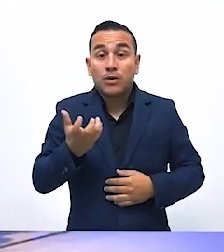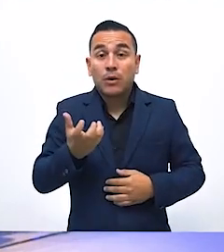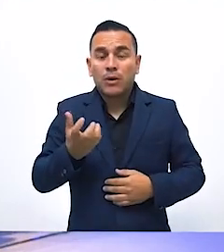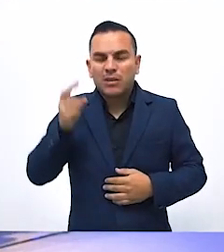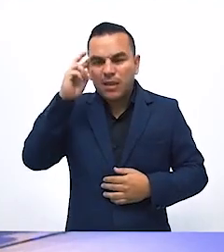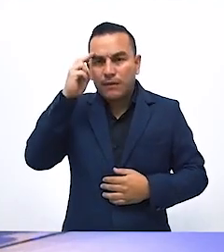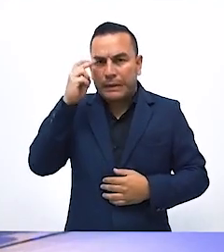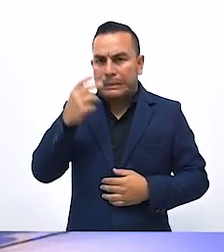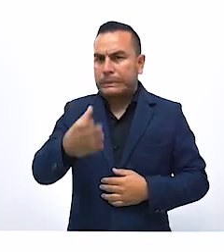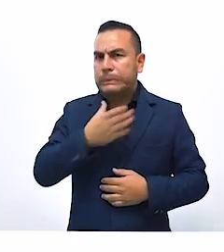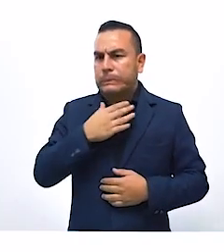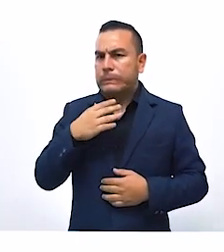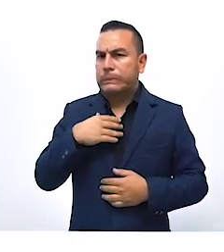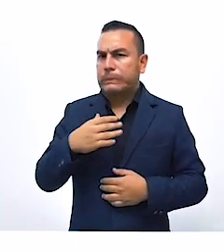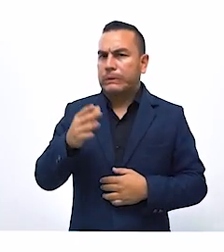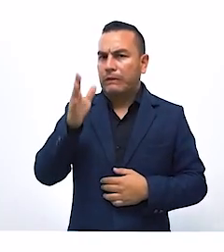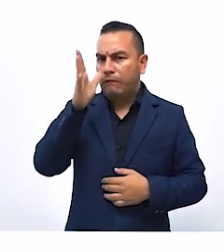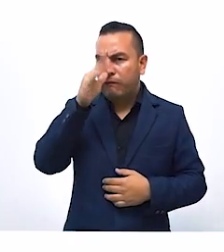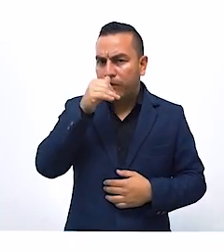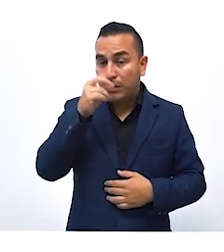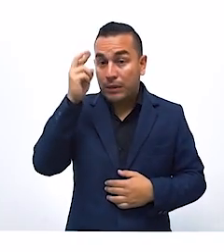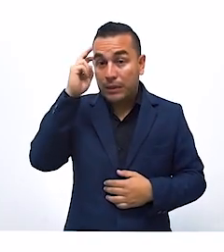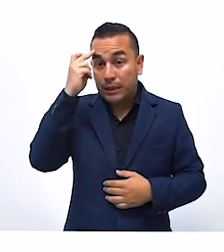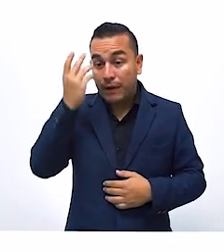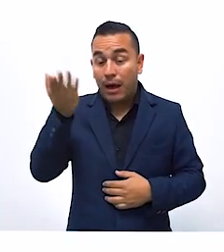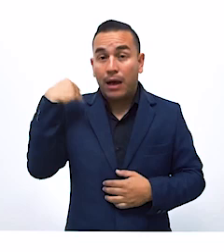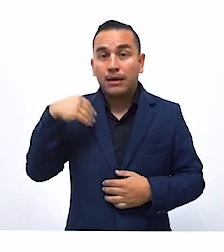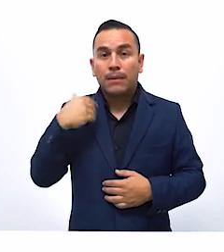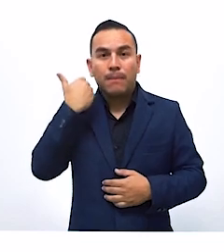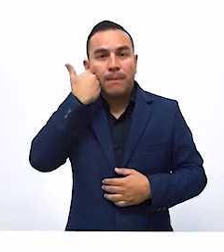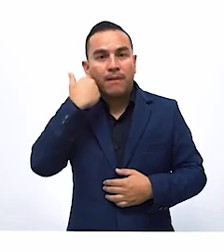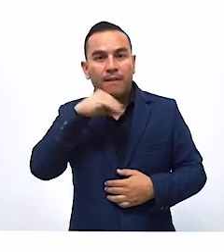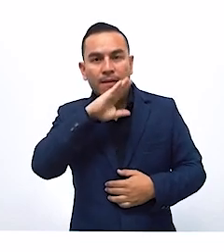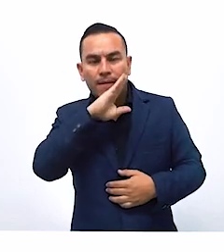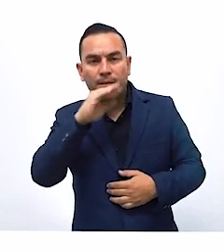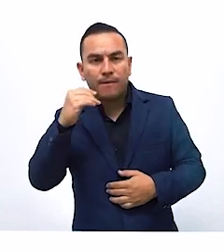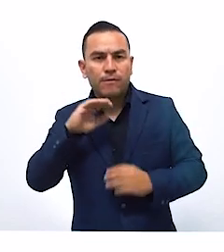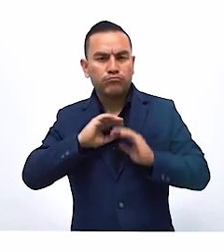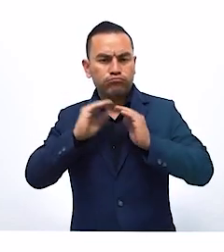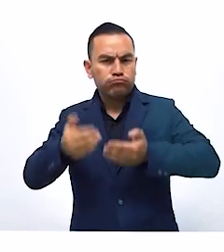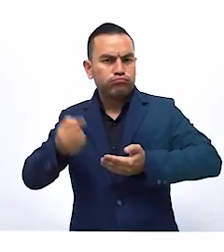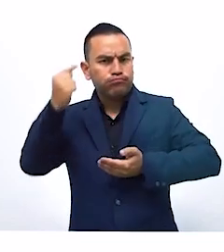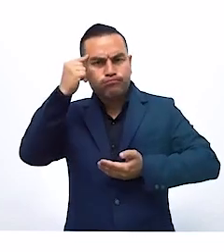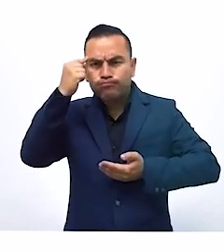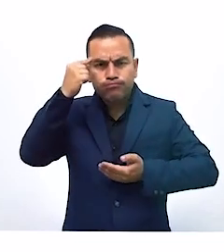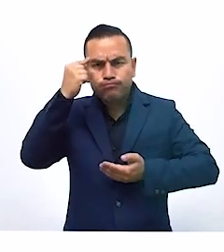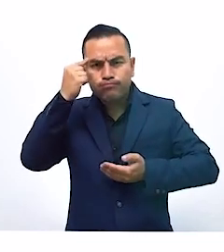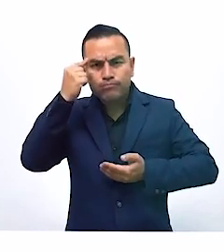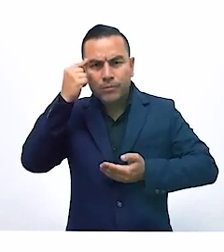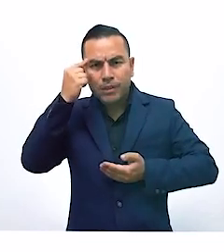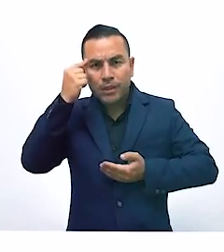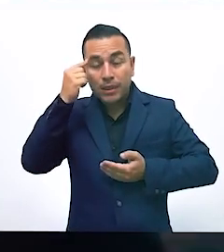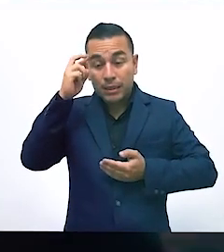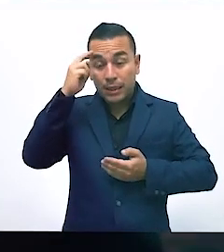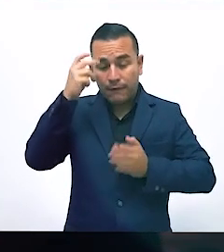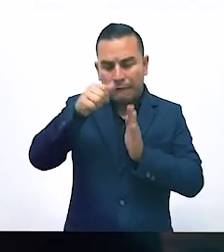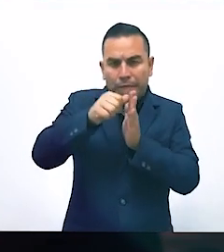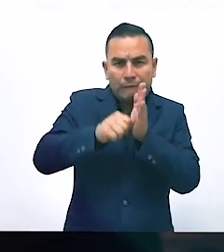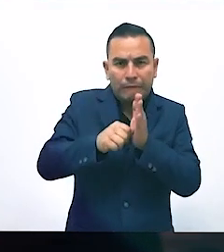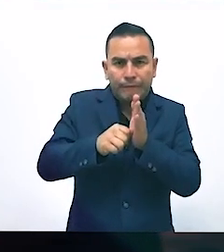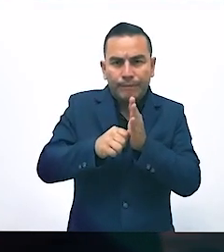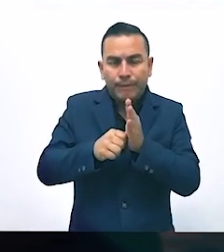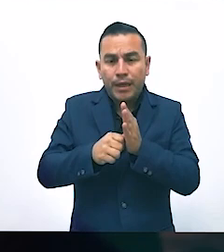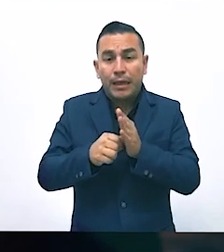de lo que pensábamos. Se consideraba el embarazo como una enfermedad. Altos índices de cesáreas y prematurez. Facto